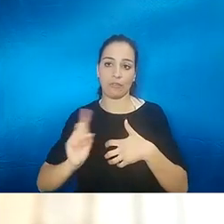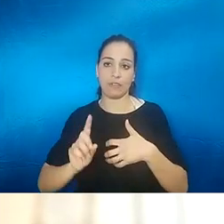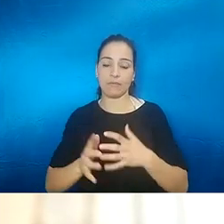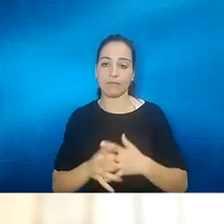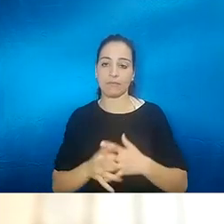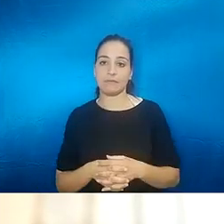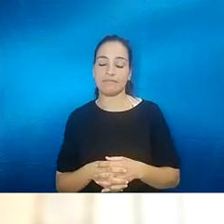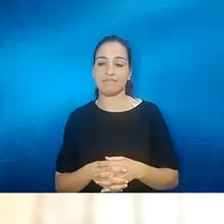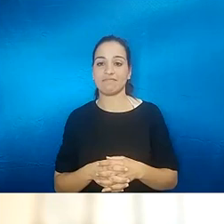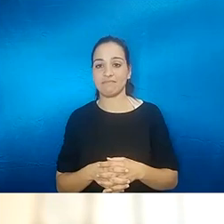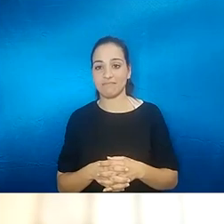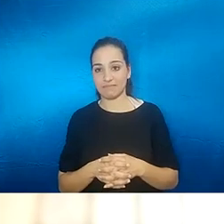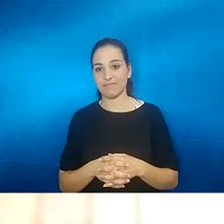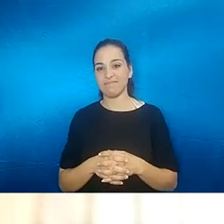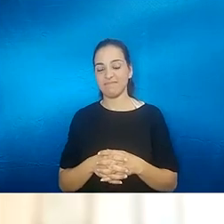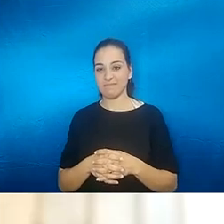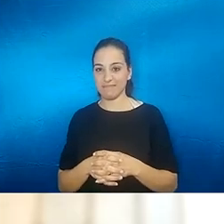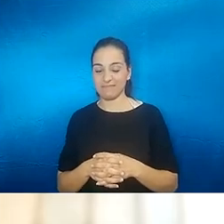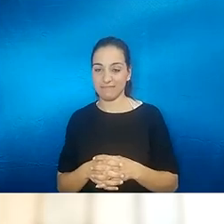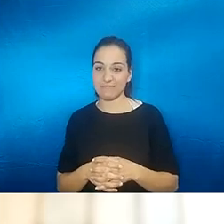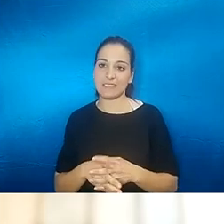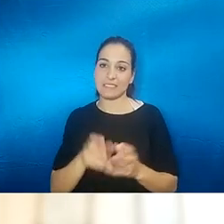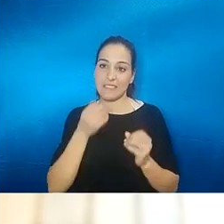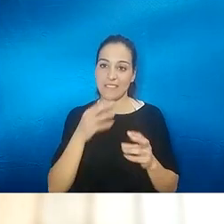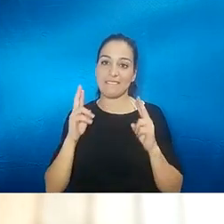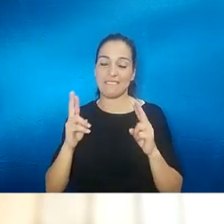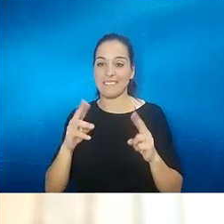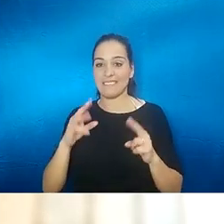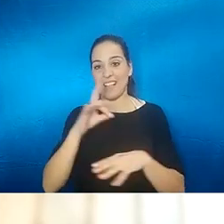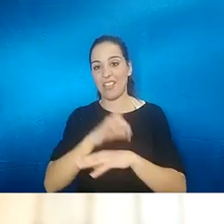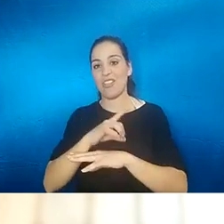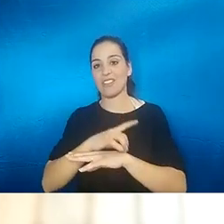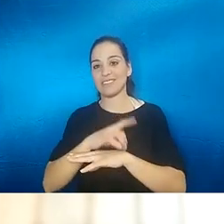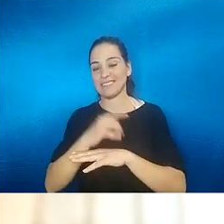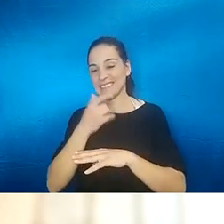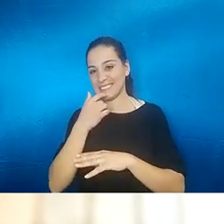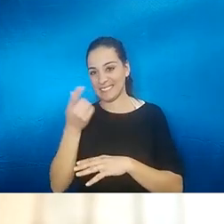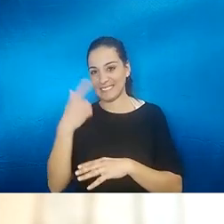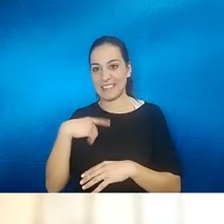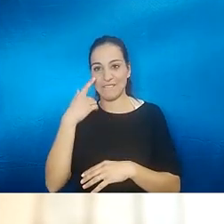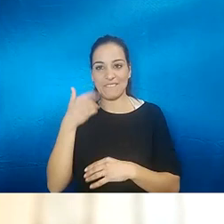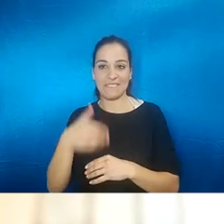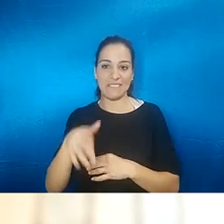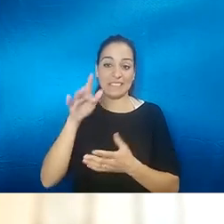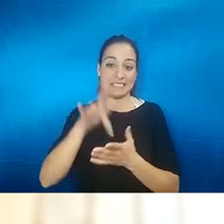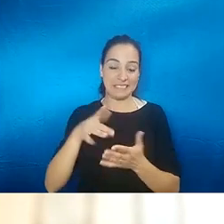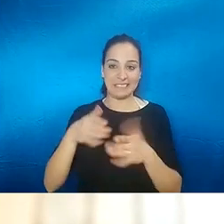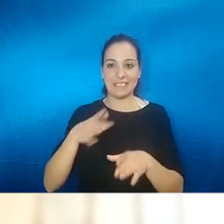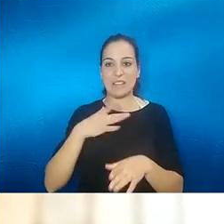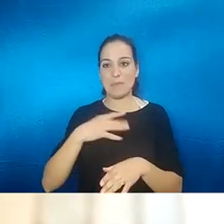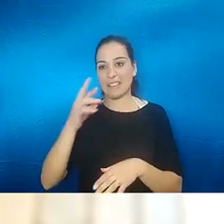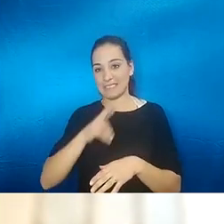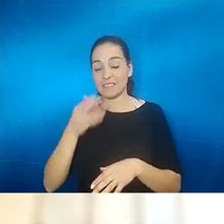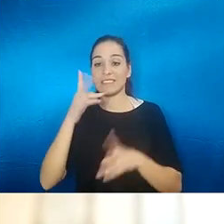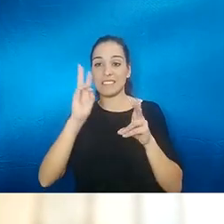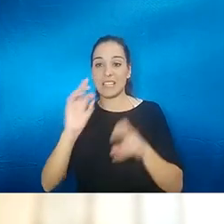bueno la verdad es que tenemos muchas esperanzas es que el doctor Mazza nos diga que en algún momento se pueden recuperar y que lo de los implantes a mí